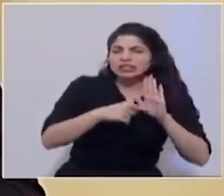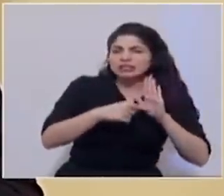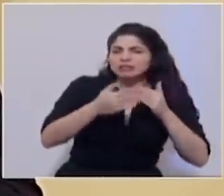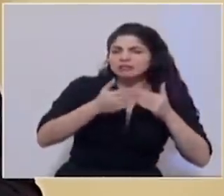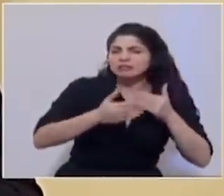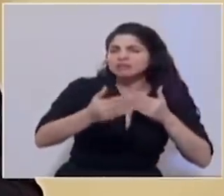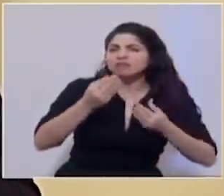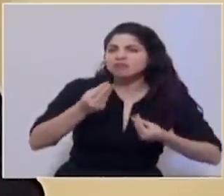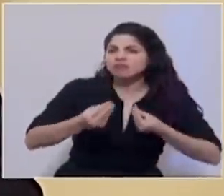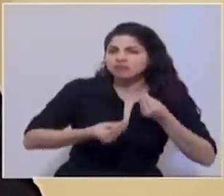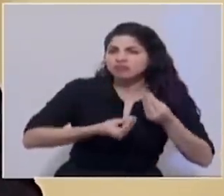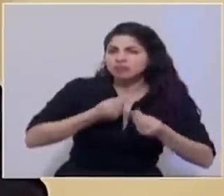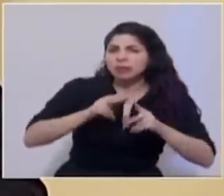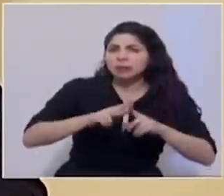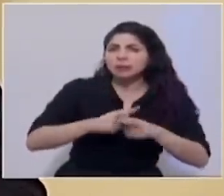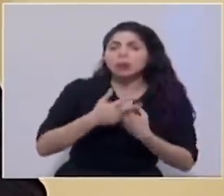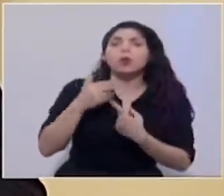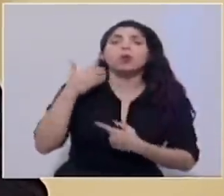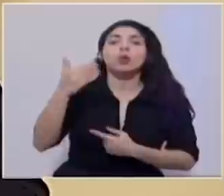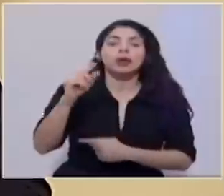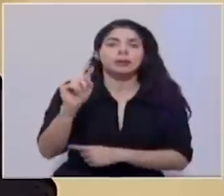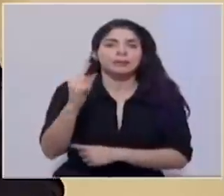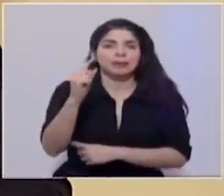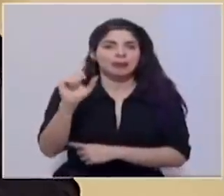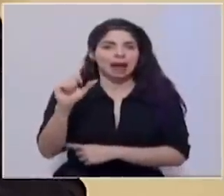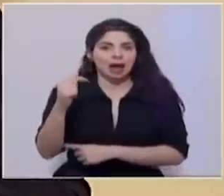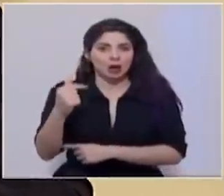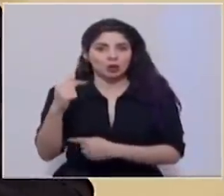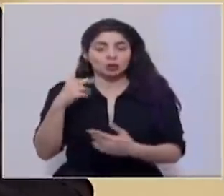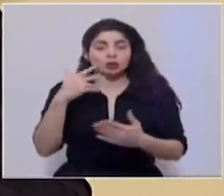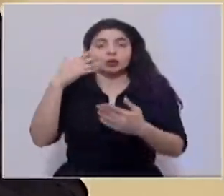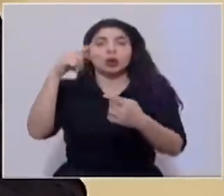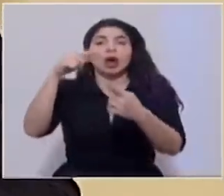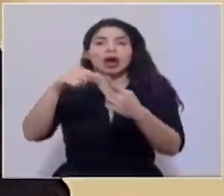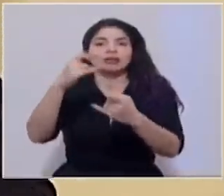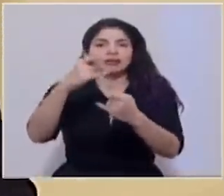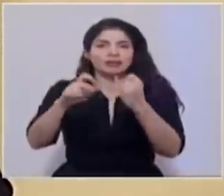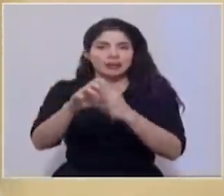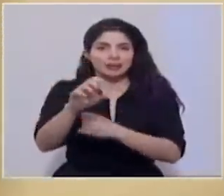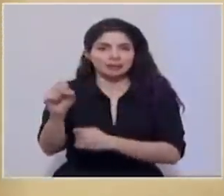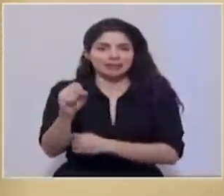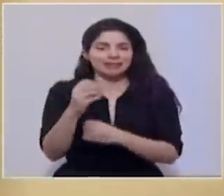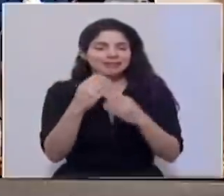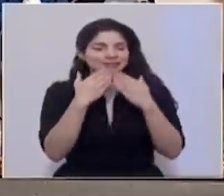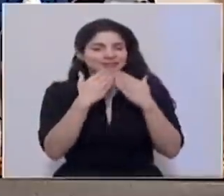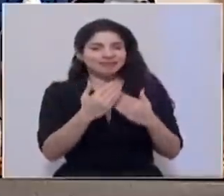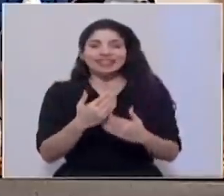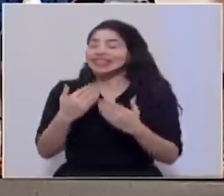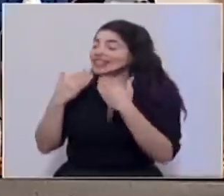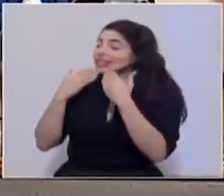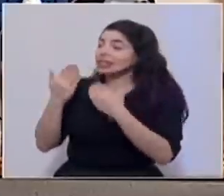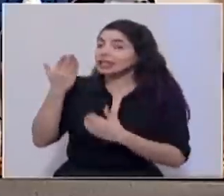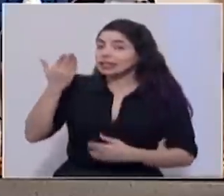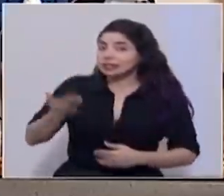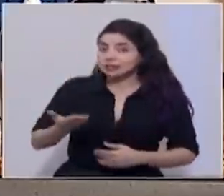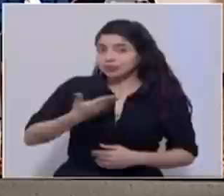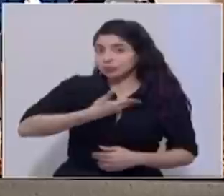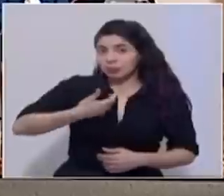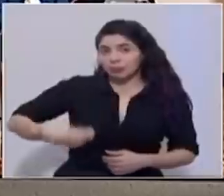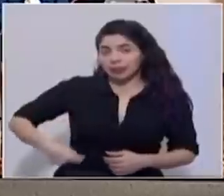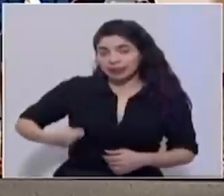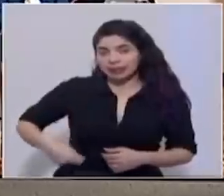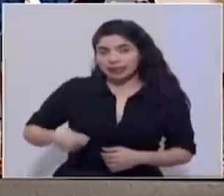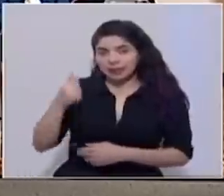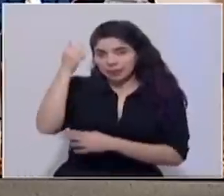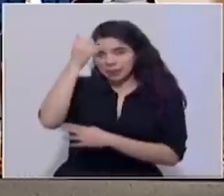que iniciaría a partir del primero de agosto y hasta final de mes. Muchísimas gracias. Muchísimas gracias a usted, señor presidente,